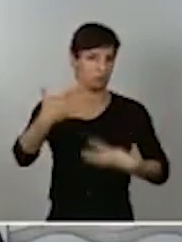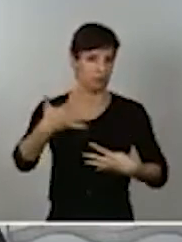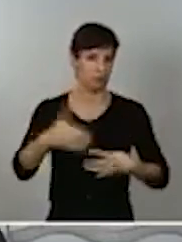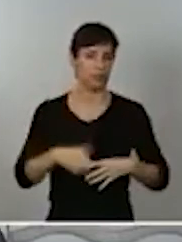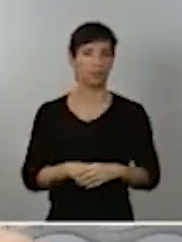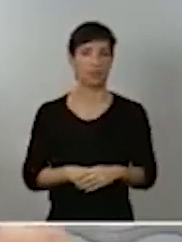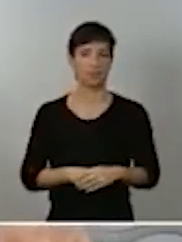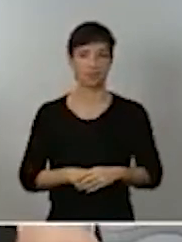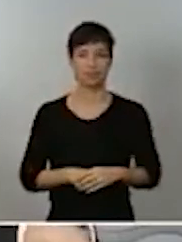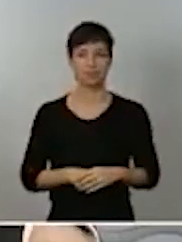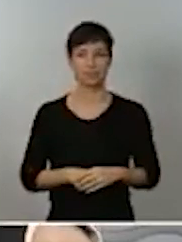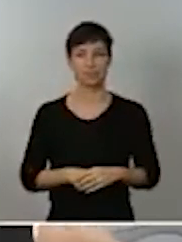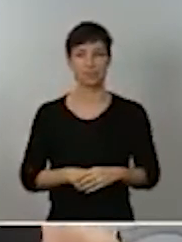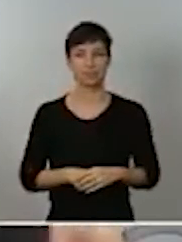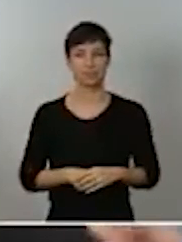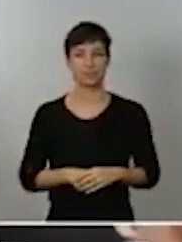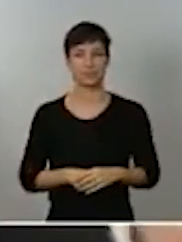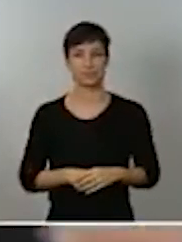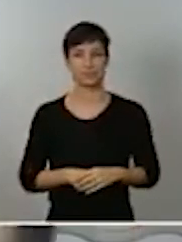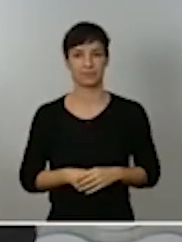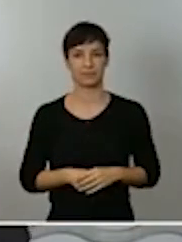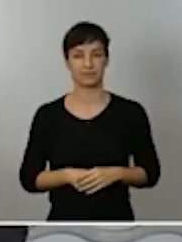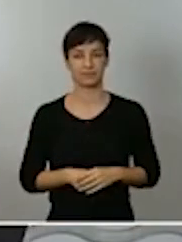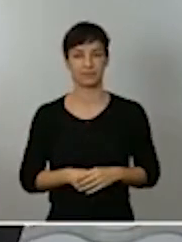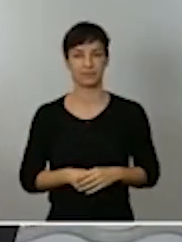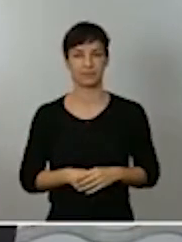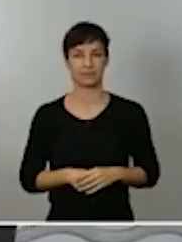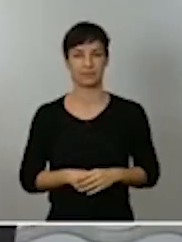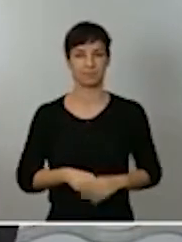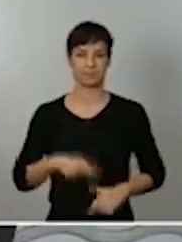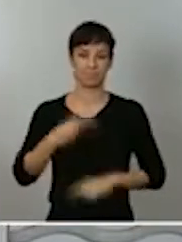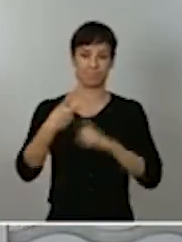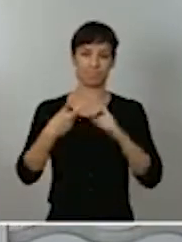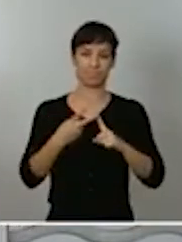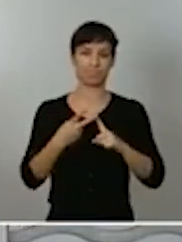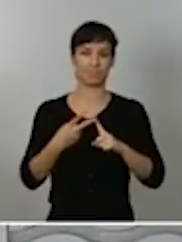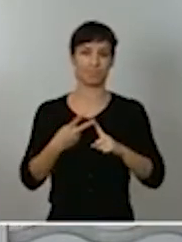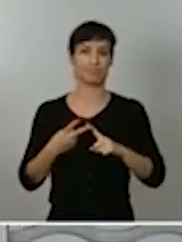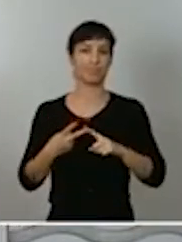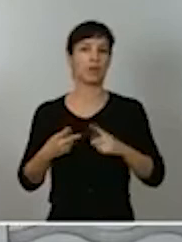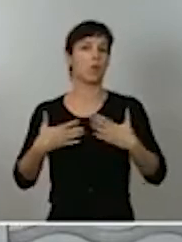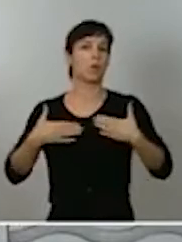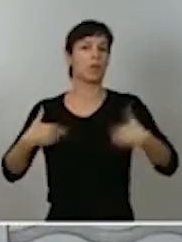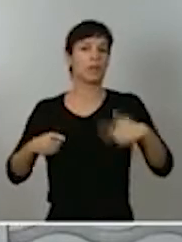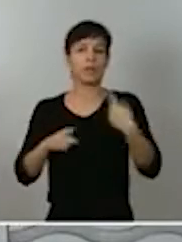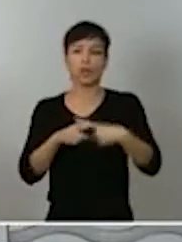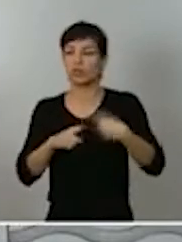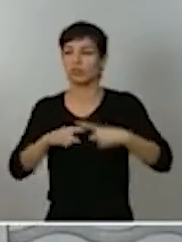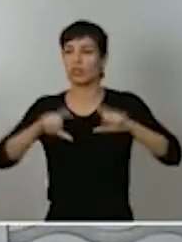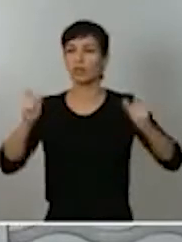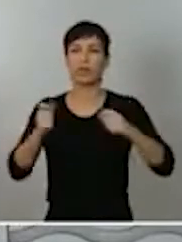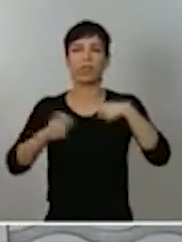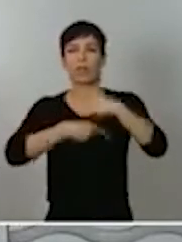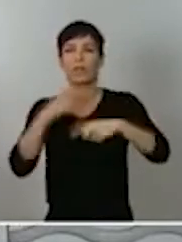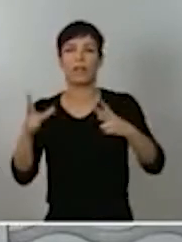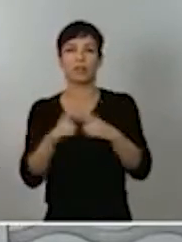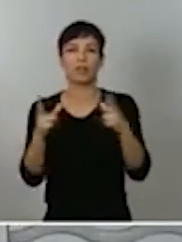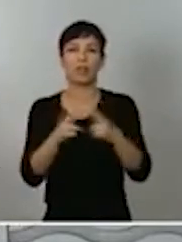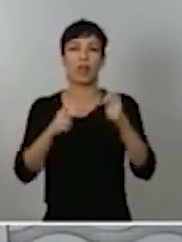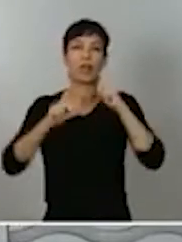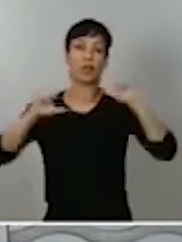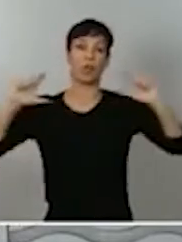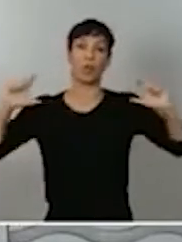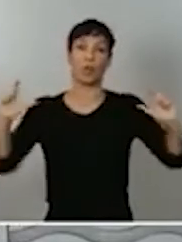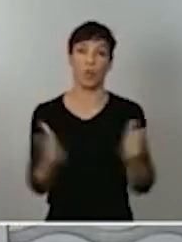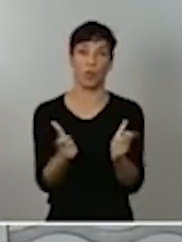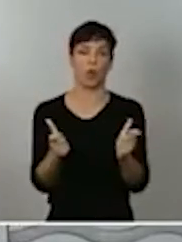En segundo lugar, las agrupaciones de personas para el desarrollo de cualquier actividad o reunión familiar o social, tanto en espacios